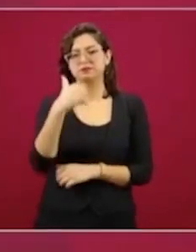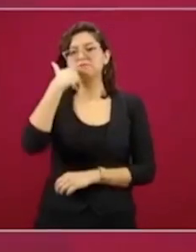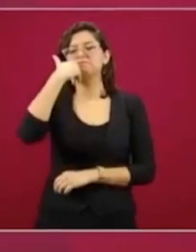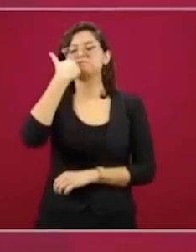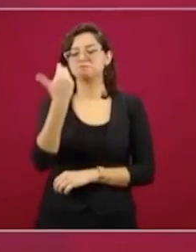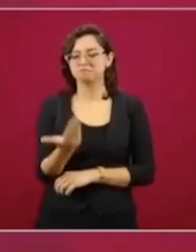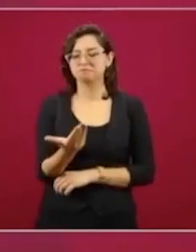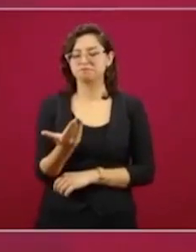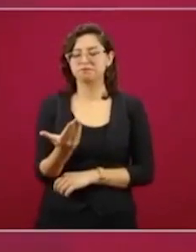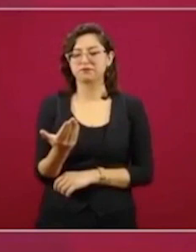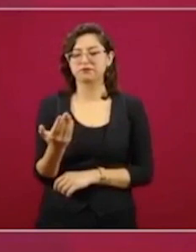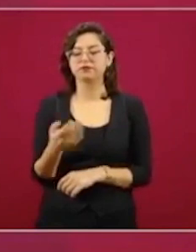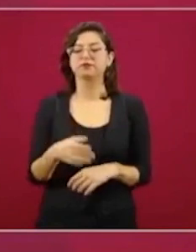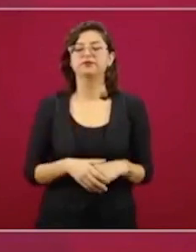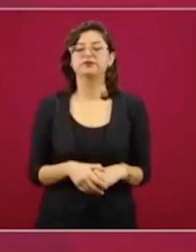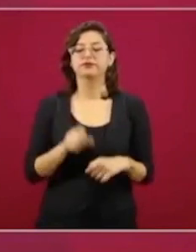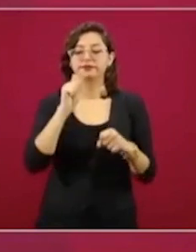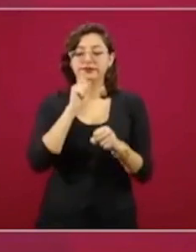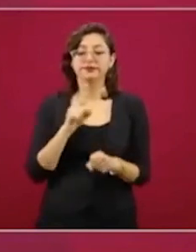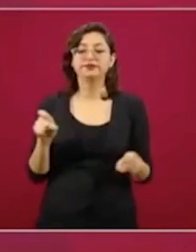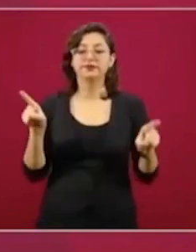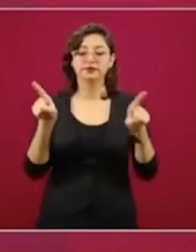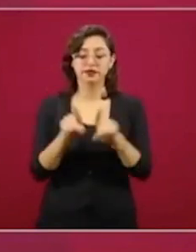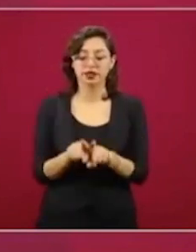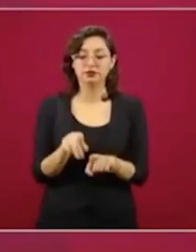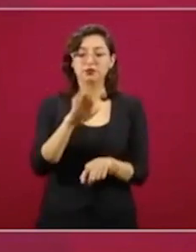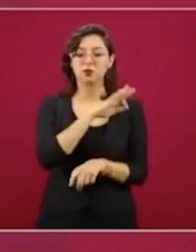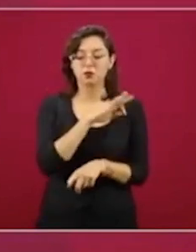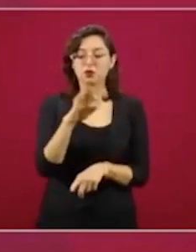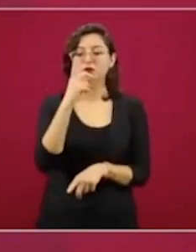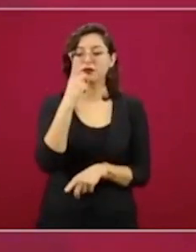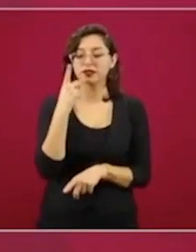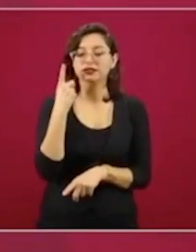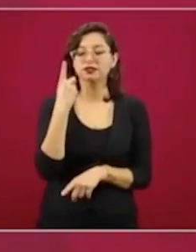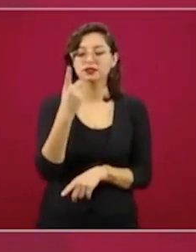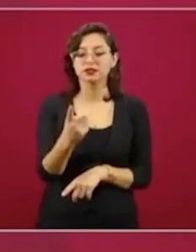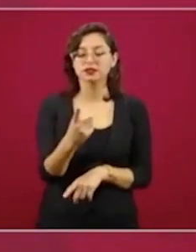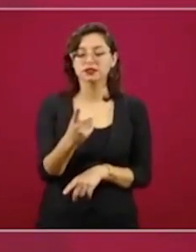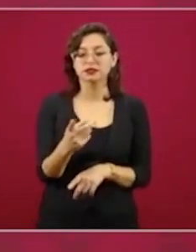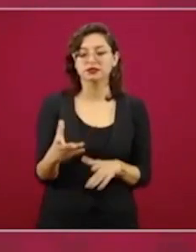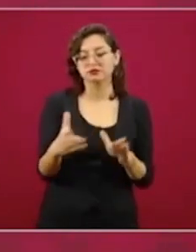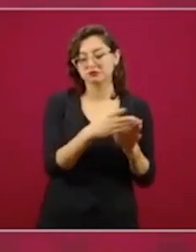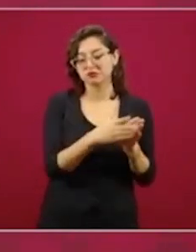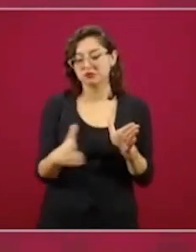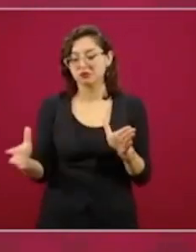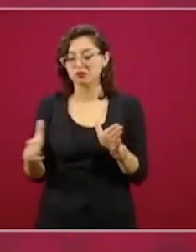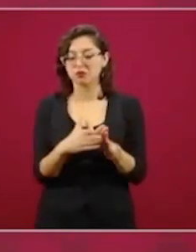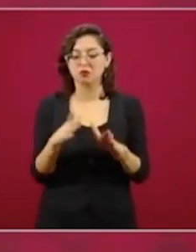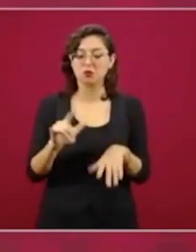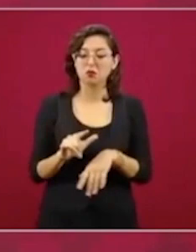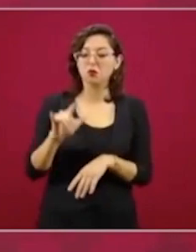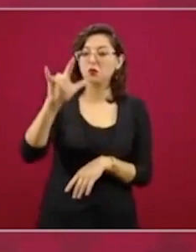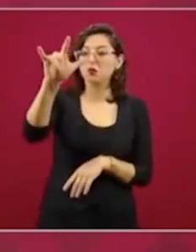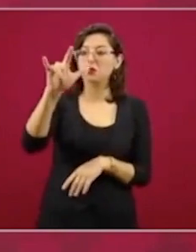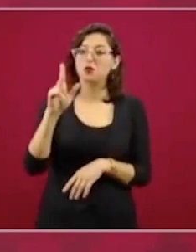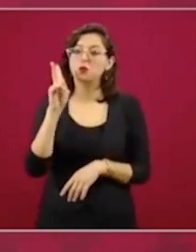También les puedo informar que ya terminó su periodo de pruebas, el avión,